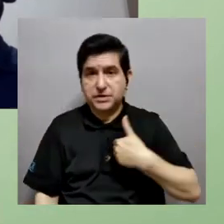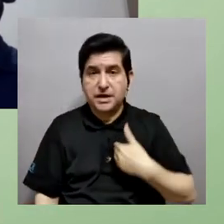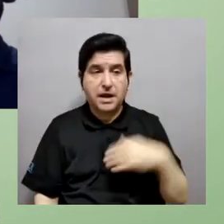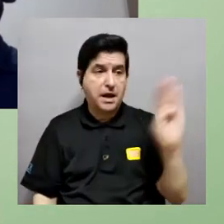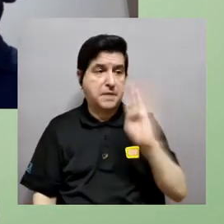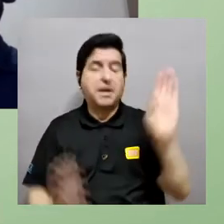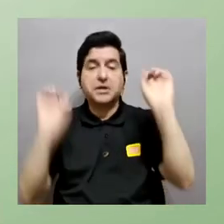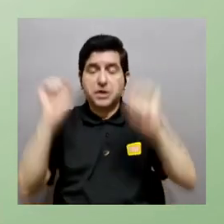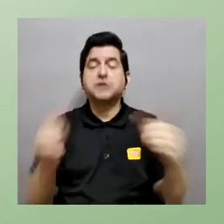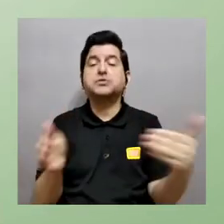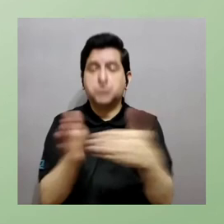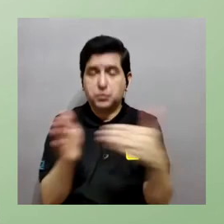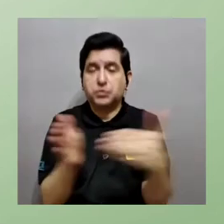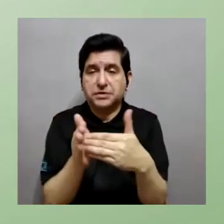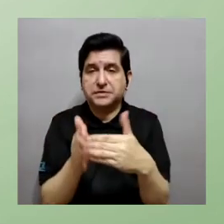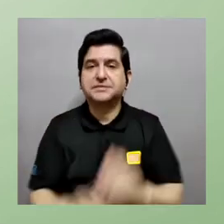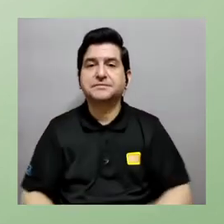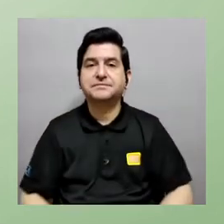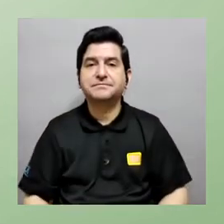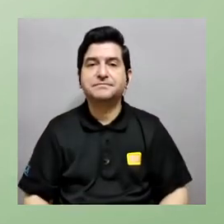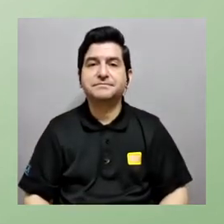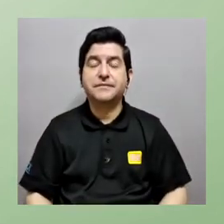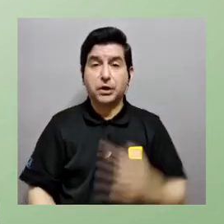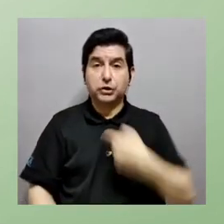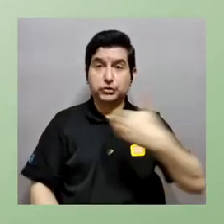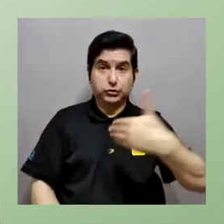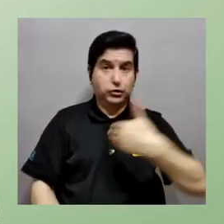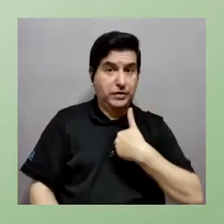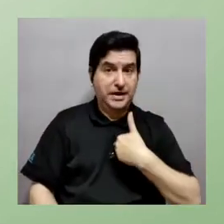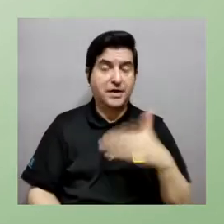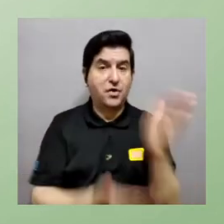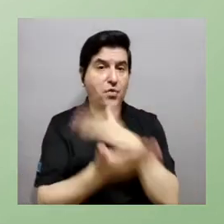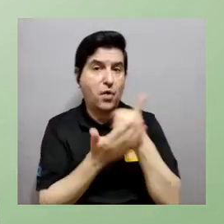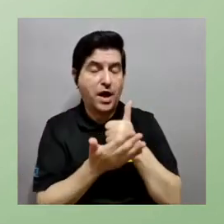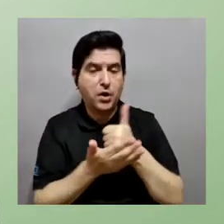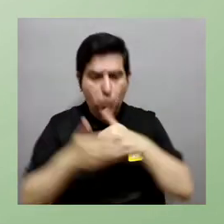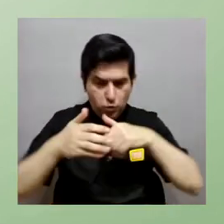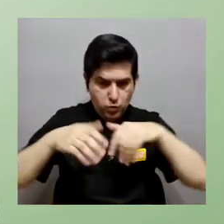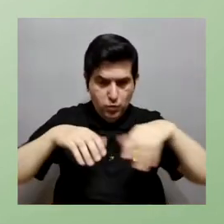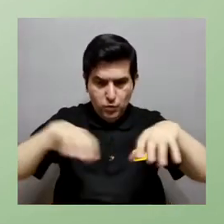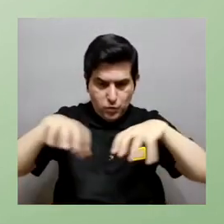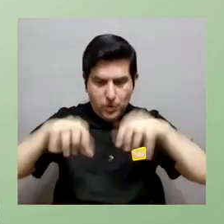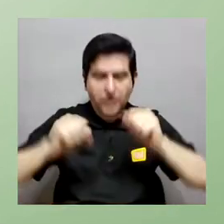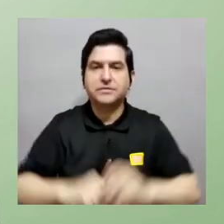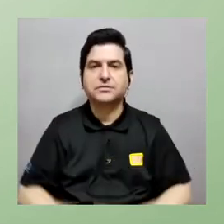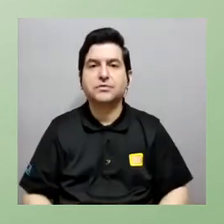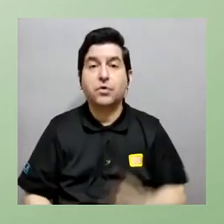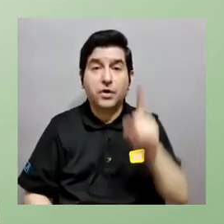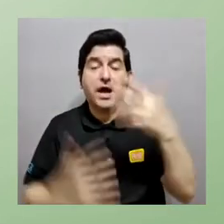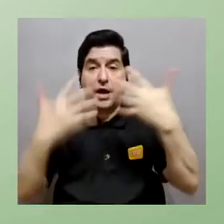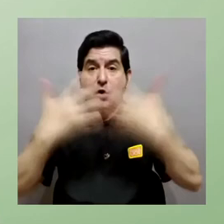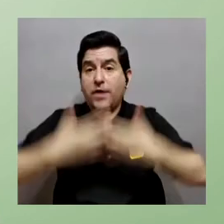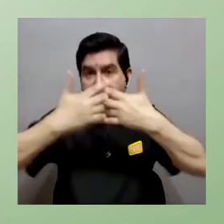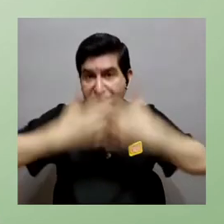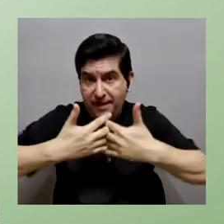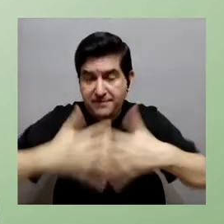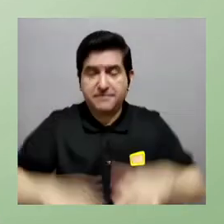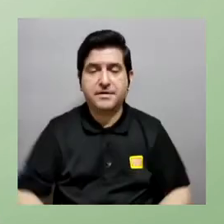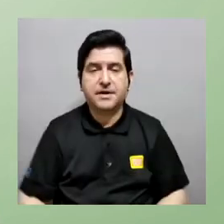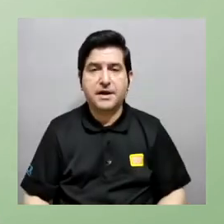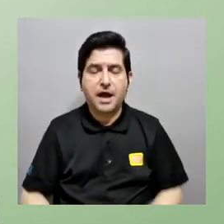alimento suficiente de energía de la luz las bacterias se pueden regenerar entonces por ejemplo si yo tengo algún